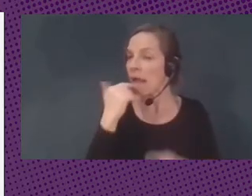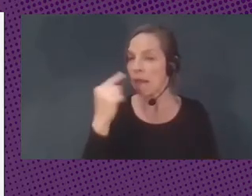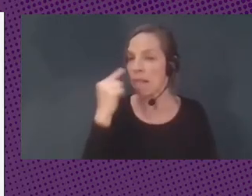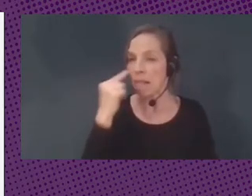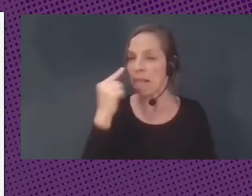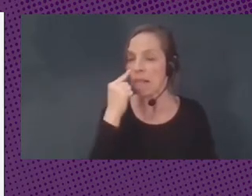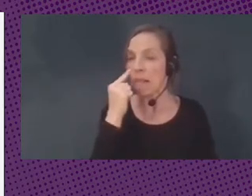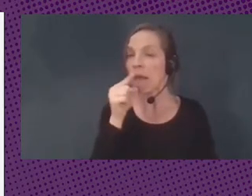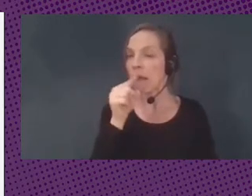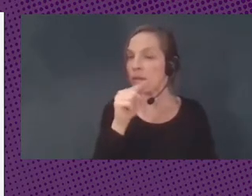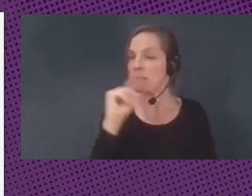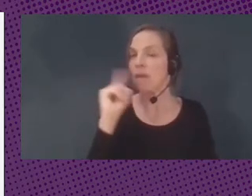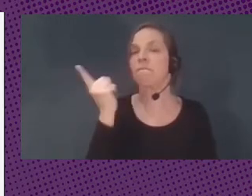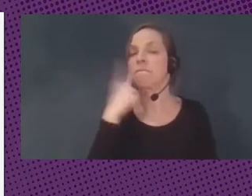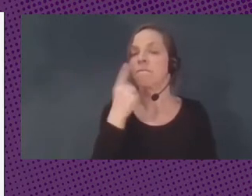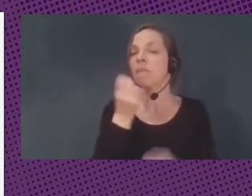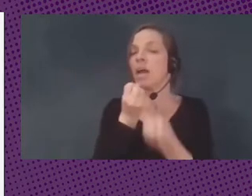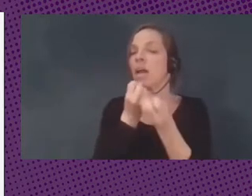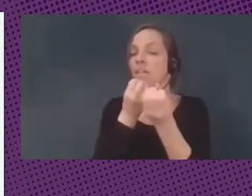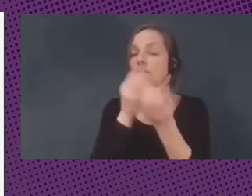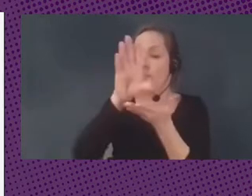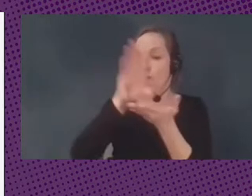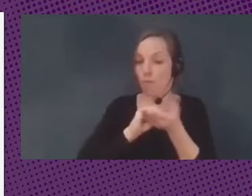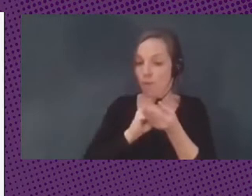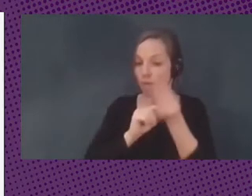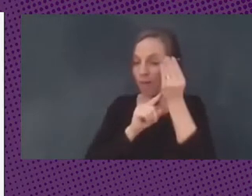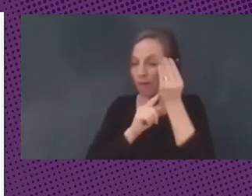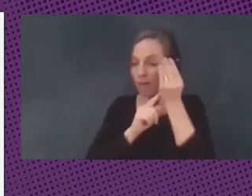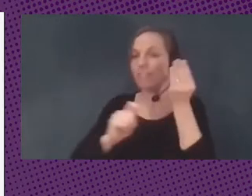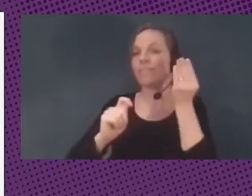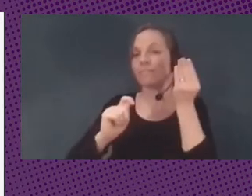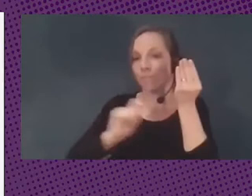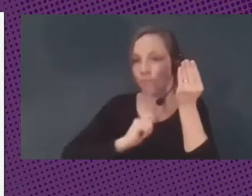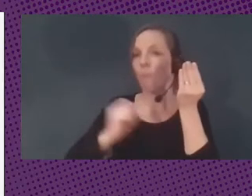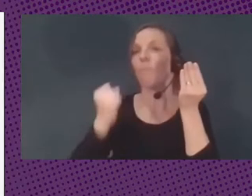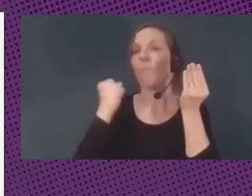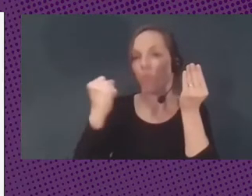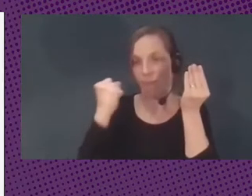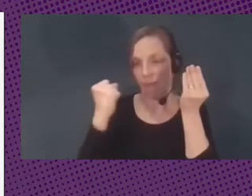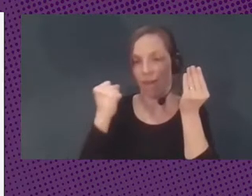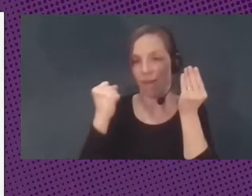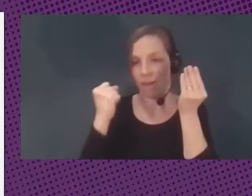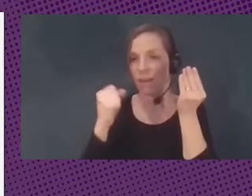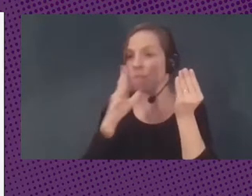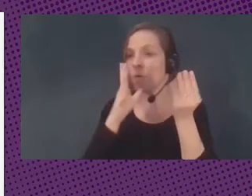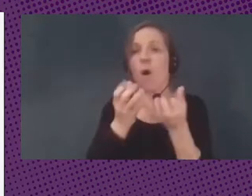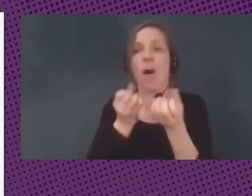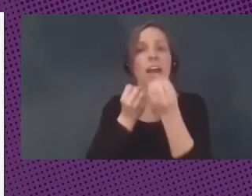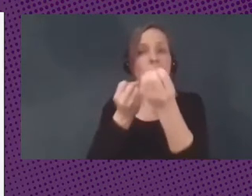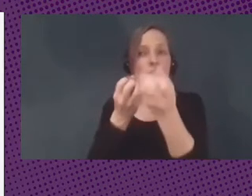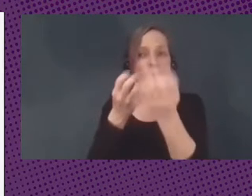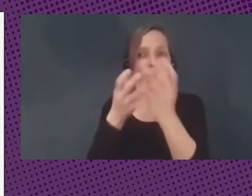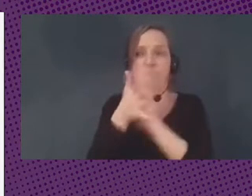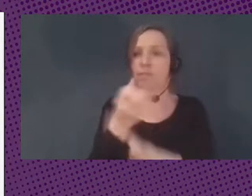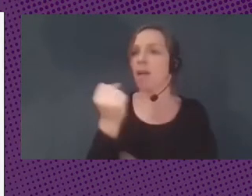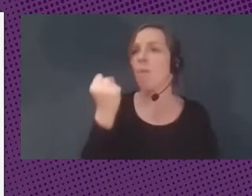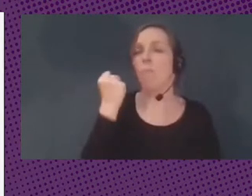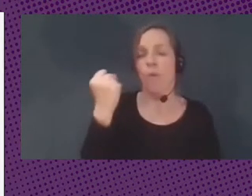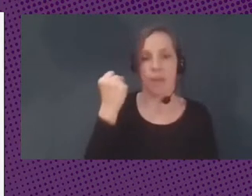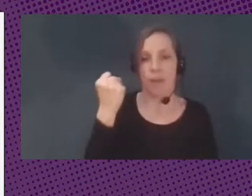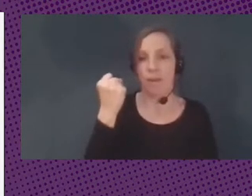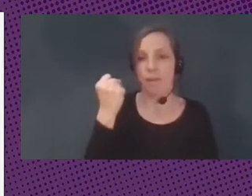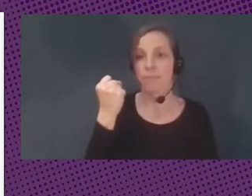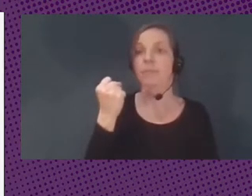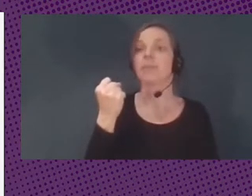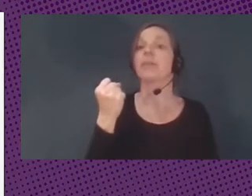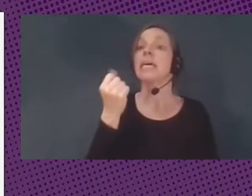información se convierte en un instrumento de poder, porque la información es poder y permite, si es que actúas